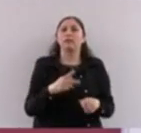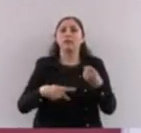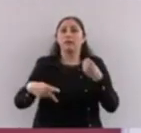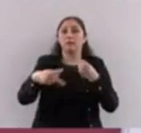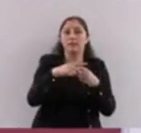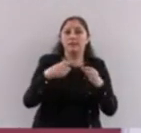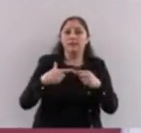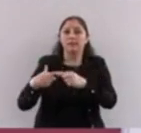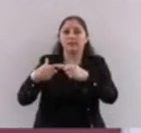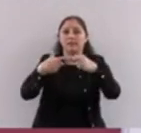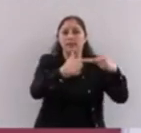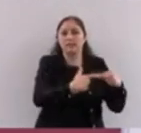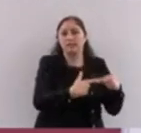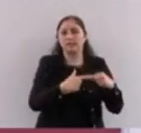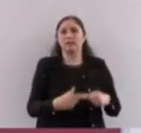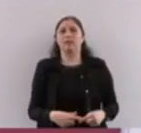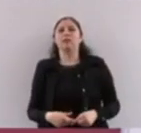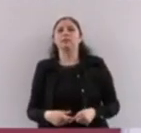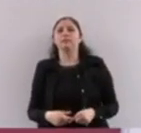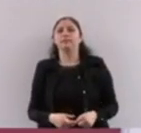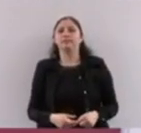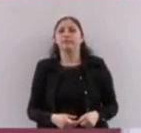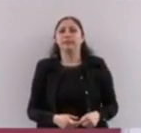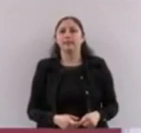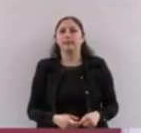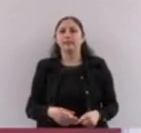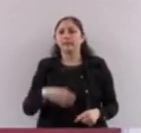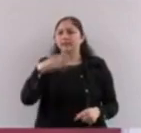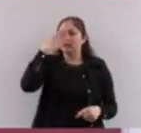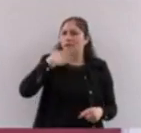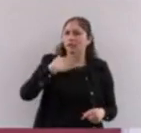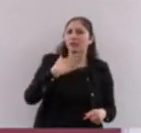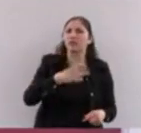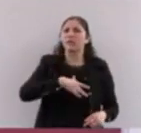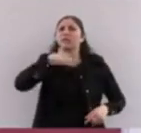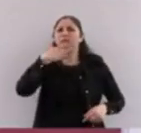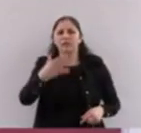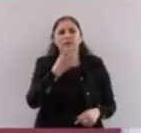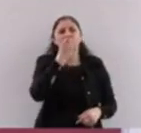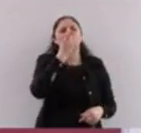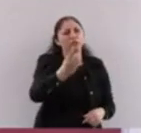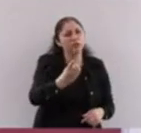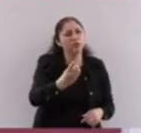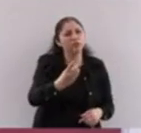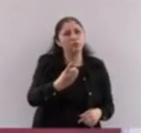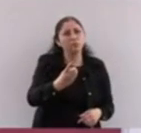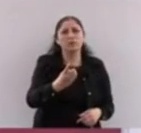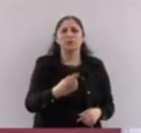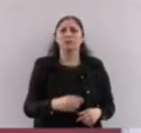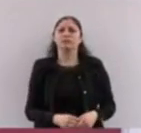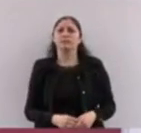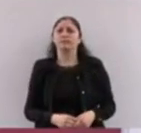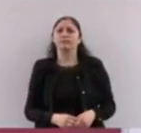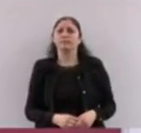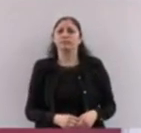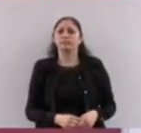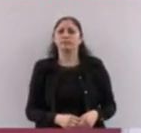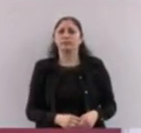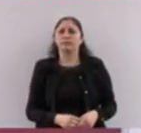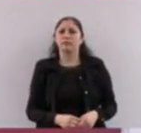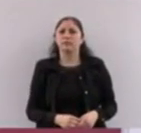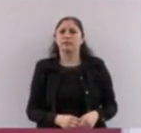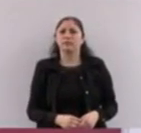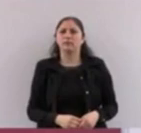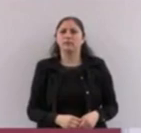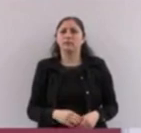todos nosotros. Y sepan y sientan, de verdad, se los decimos con mucha sinceridad, este no